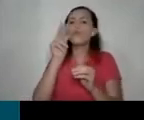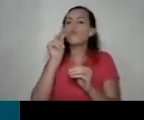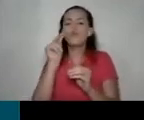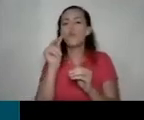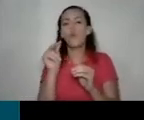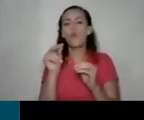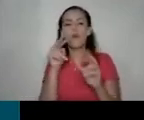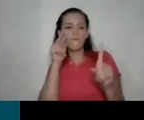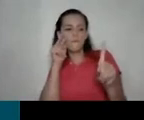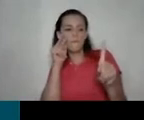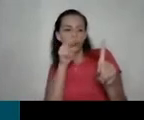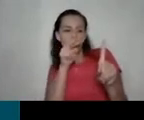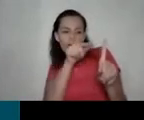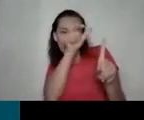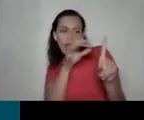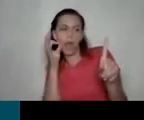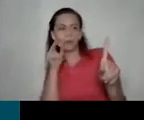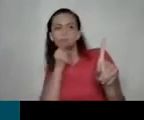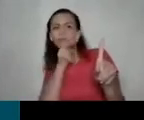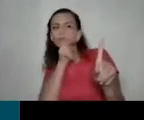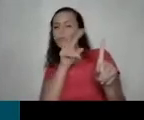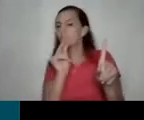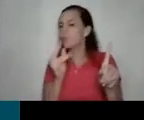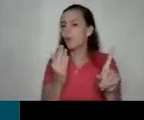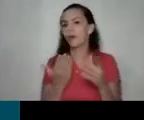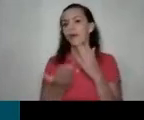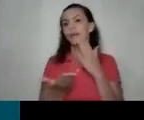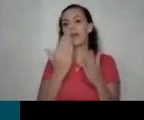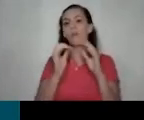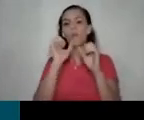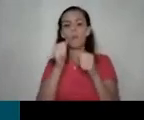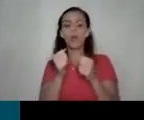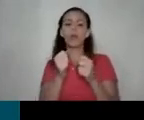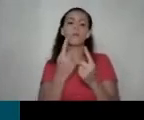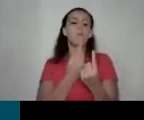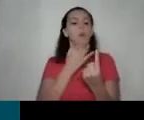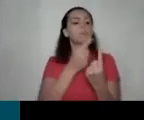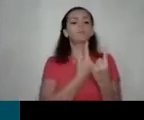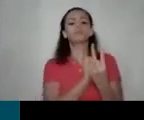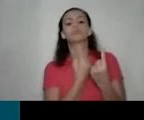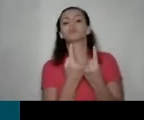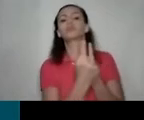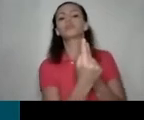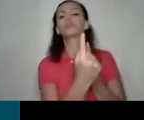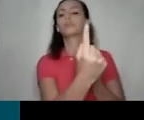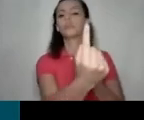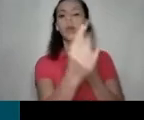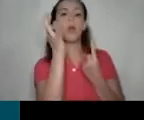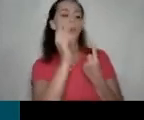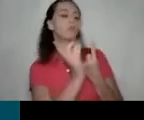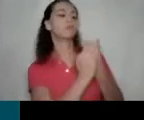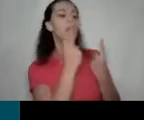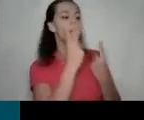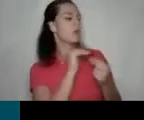de pronto se puede adelantar más bien a esa mujer para que vea no ya pasó era otra cosa lo que